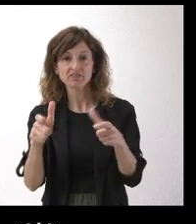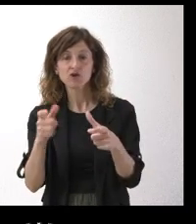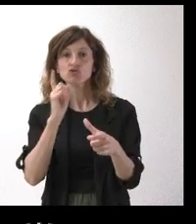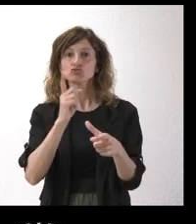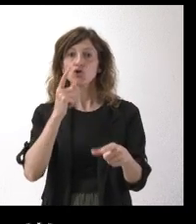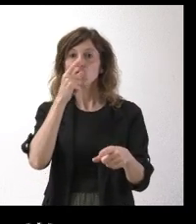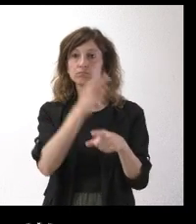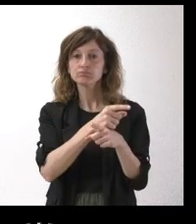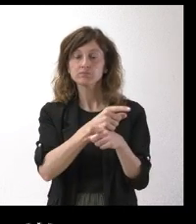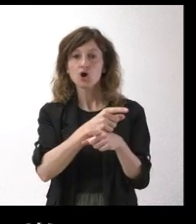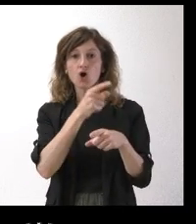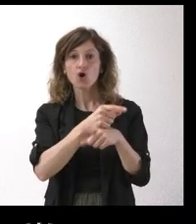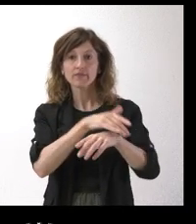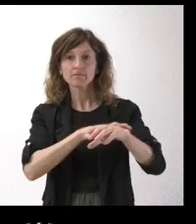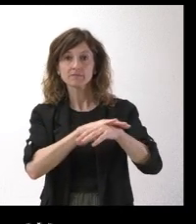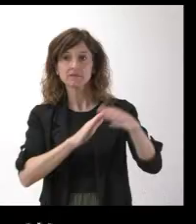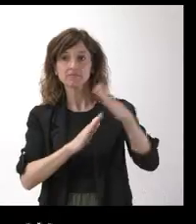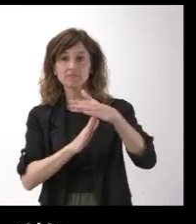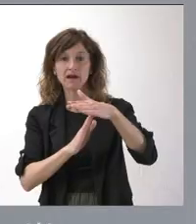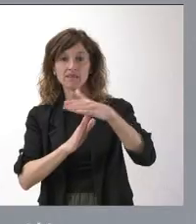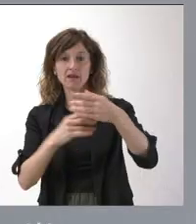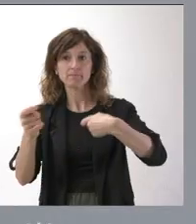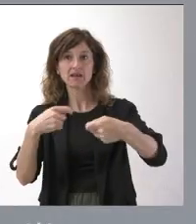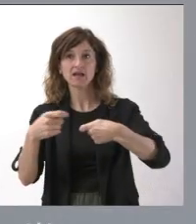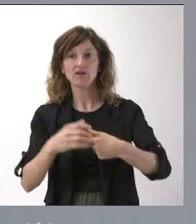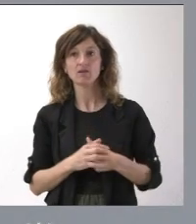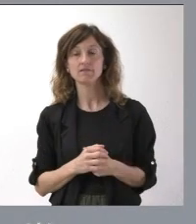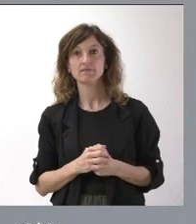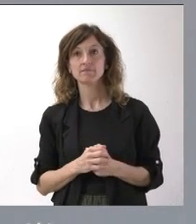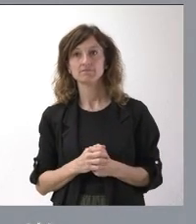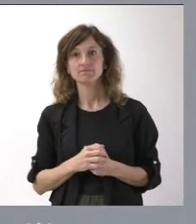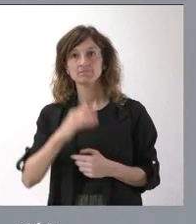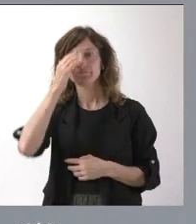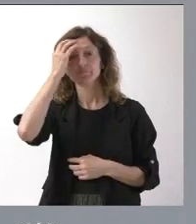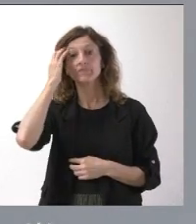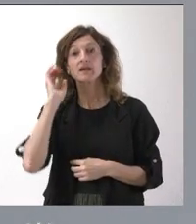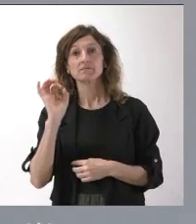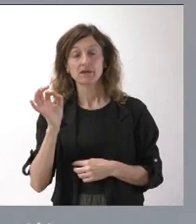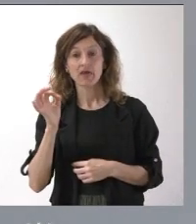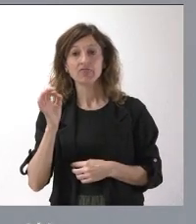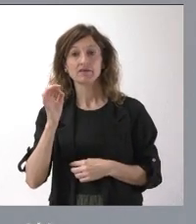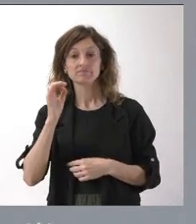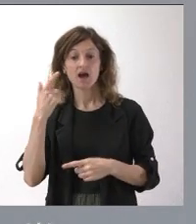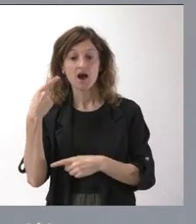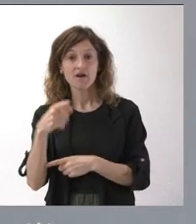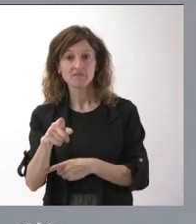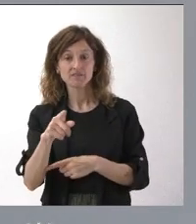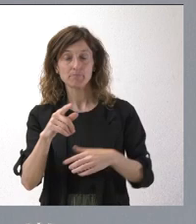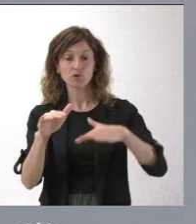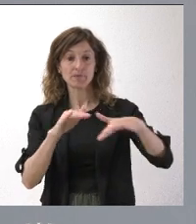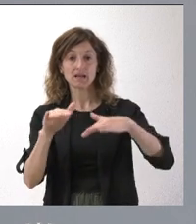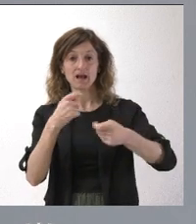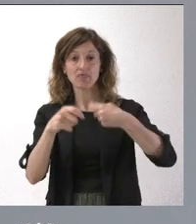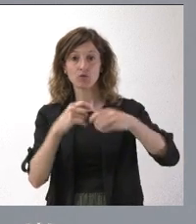solamente la orden de paralizar el mercado. El perjuicio se deriva de la paralización del mercado